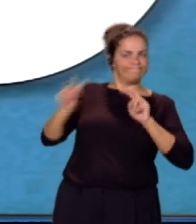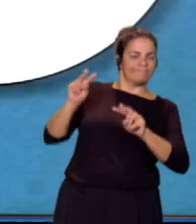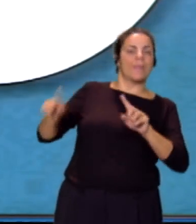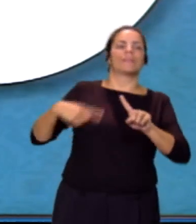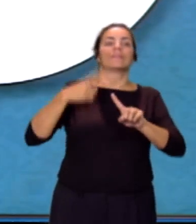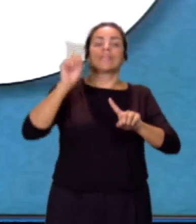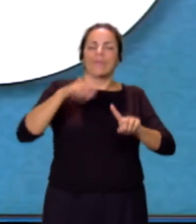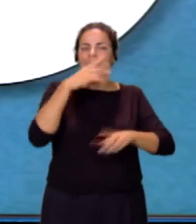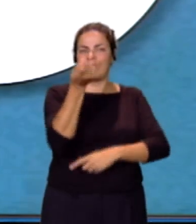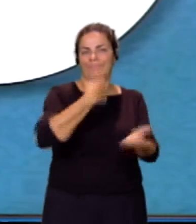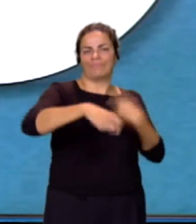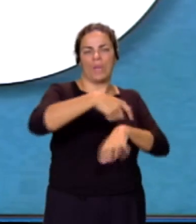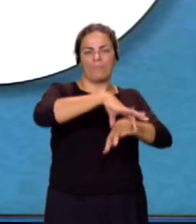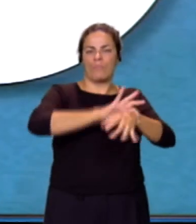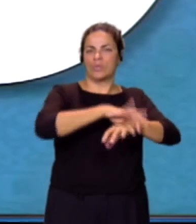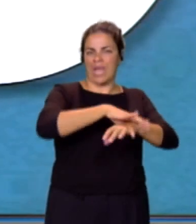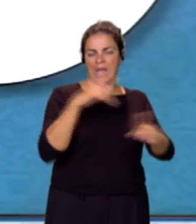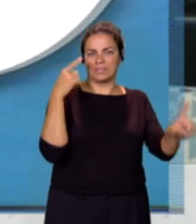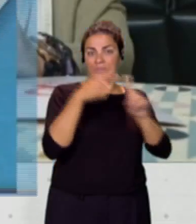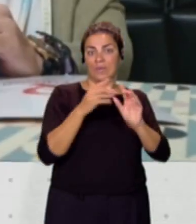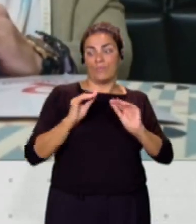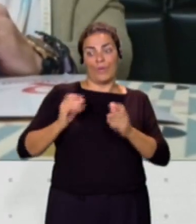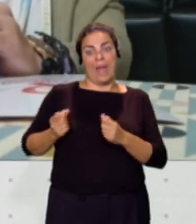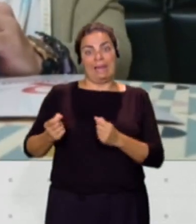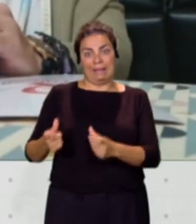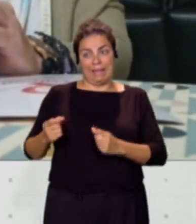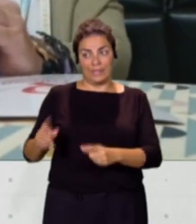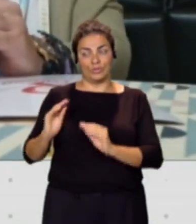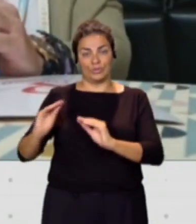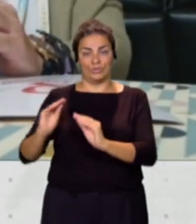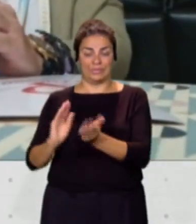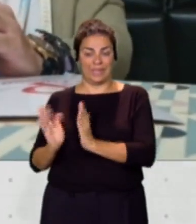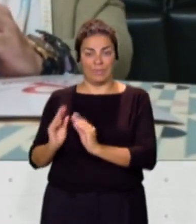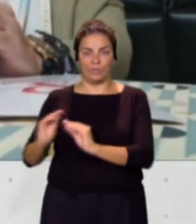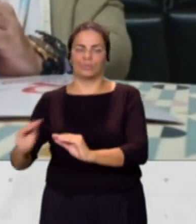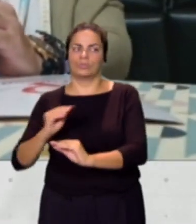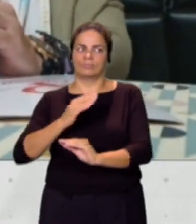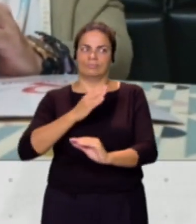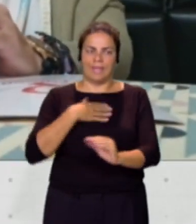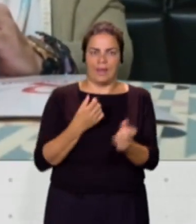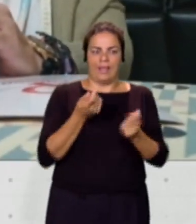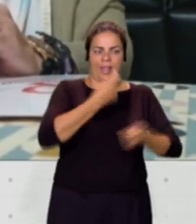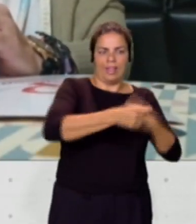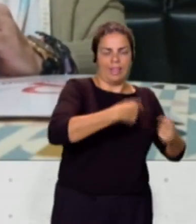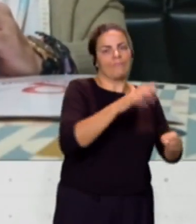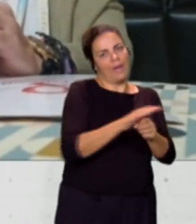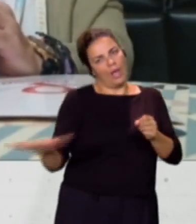venta pulseras para poder sufragar los gastos que conlleva el tratamiento. Hablamos ya con Candelaria, buenos días.